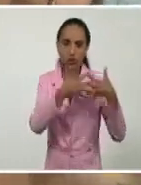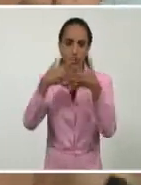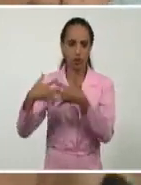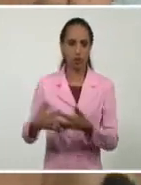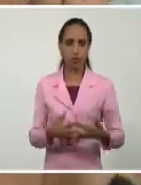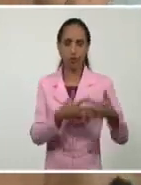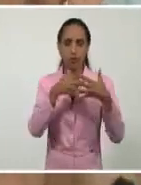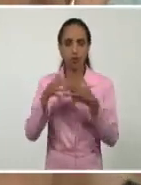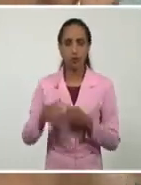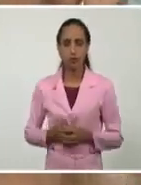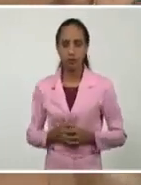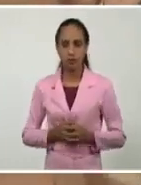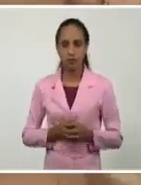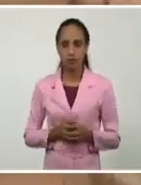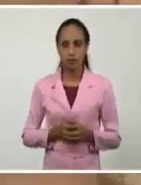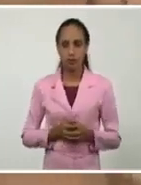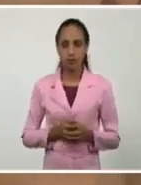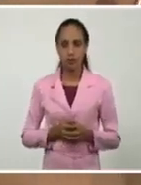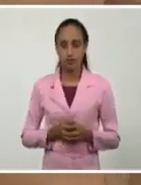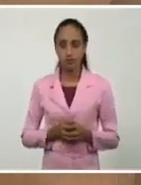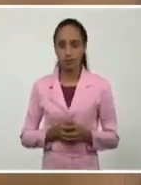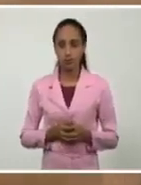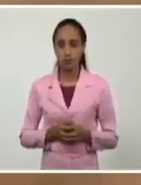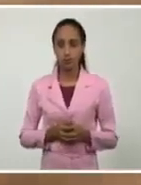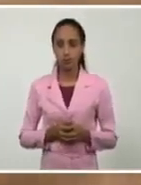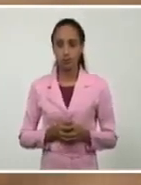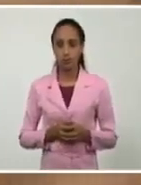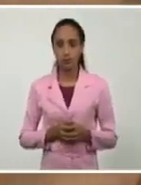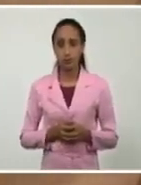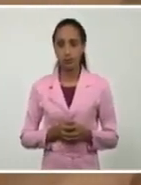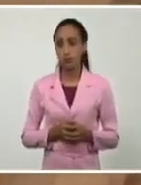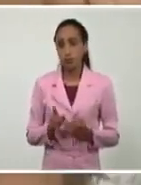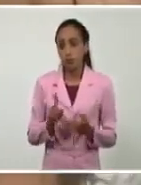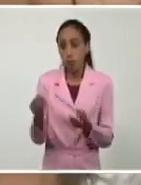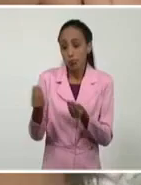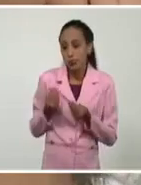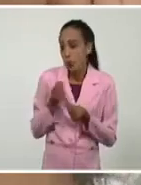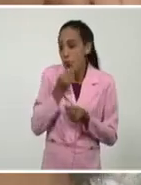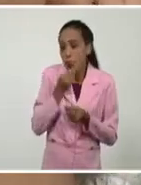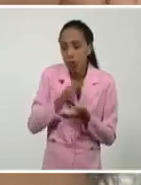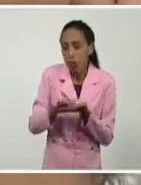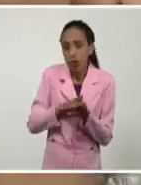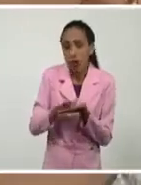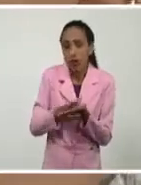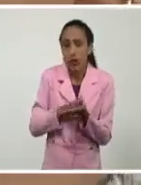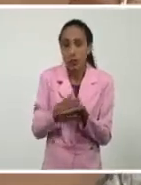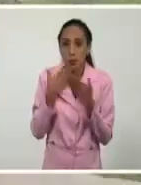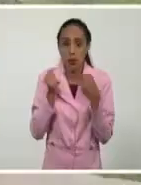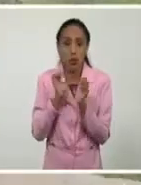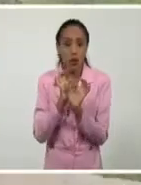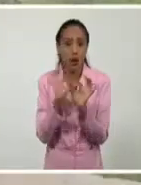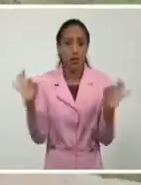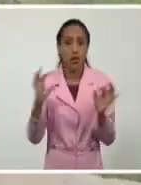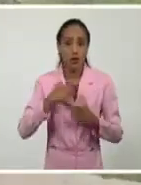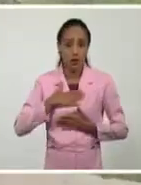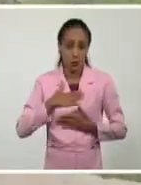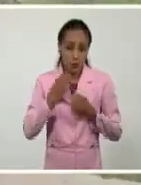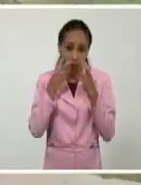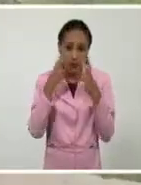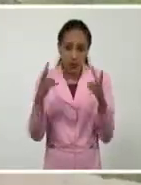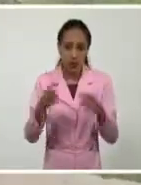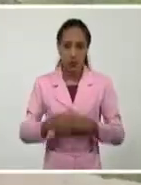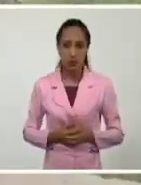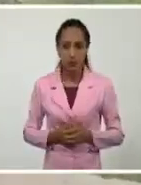Estados Unidos, y no, no nos las hace llegar para darle mejor calidad de vida a mi hijo. Lo ideal